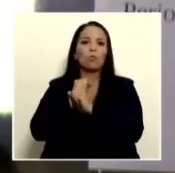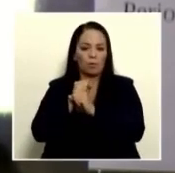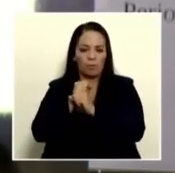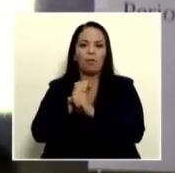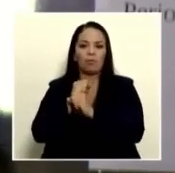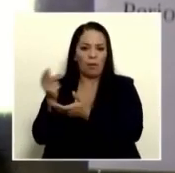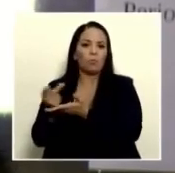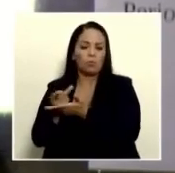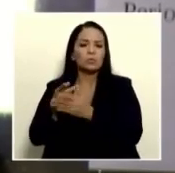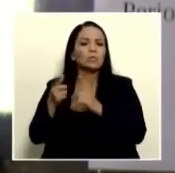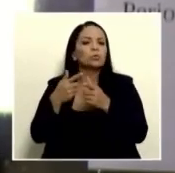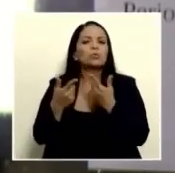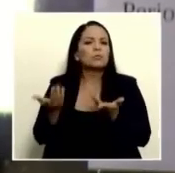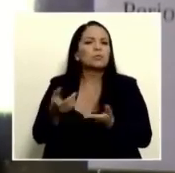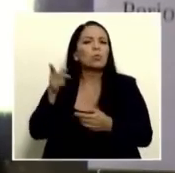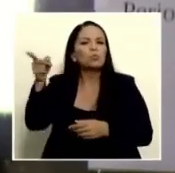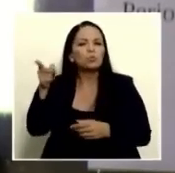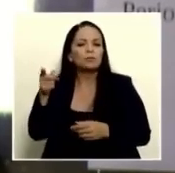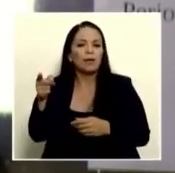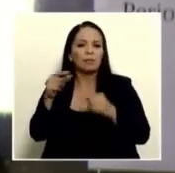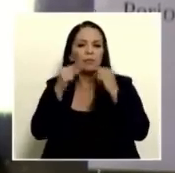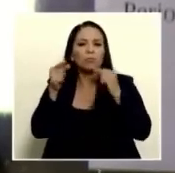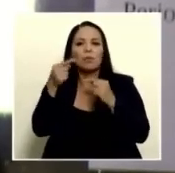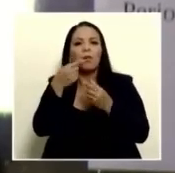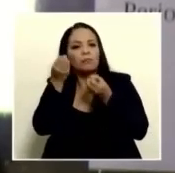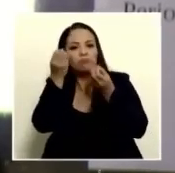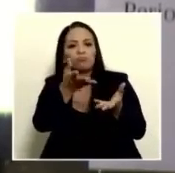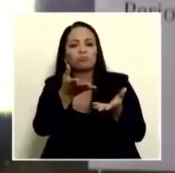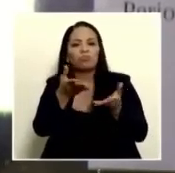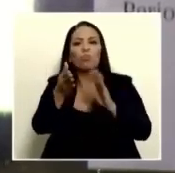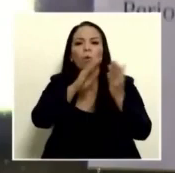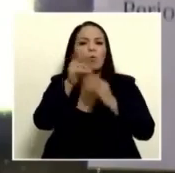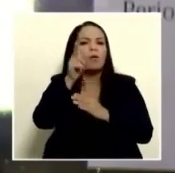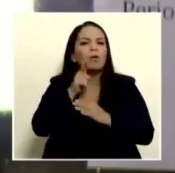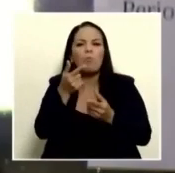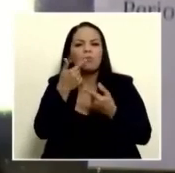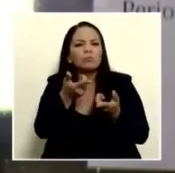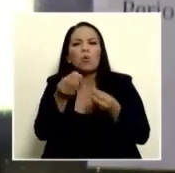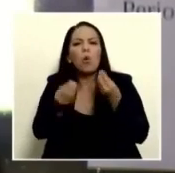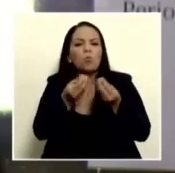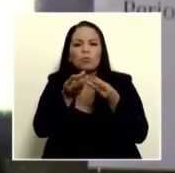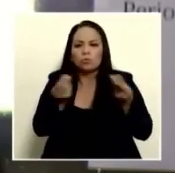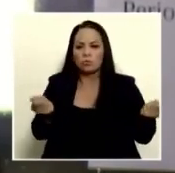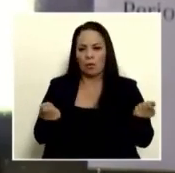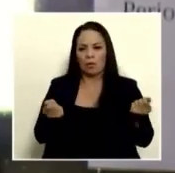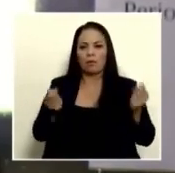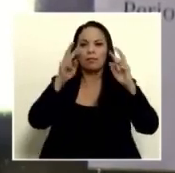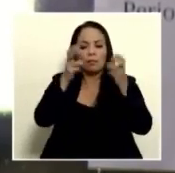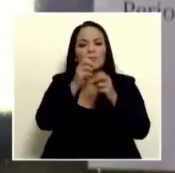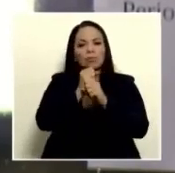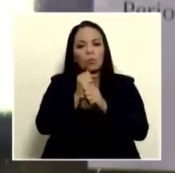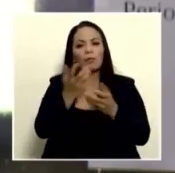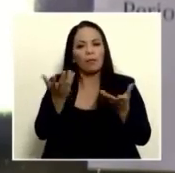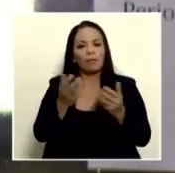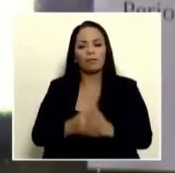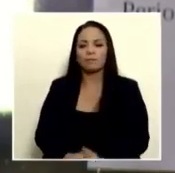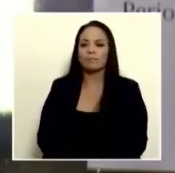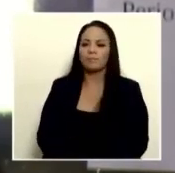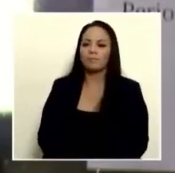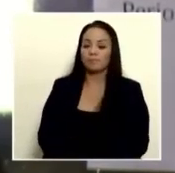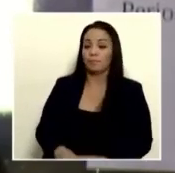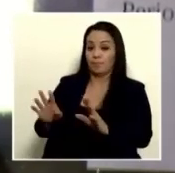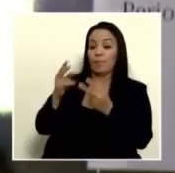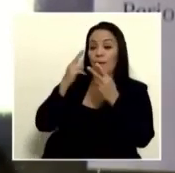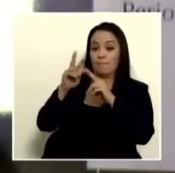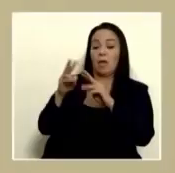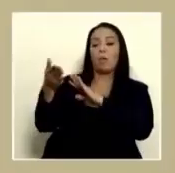que puede decirle usted al pueblo limonense para solucionar esto definitivamente en cuanto a lo que es seguridad mire el